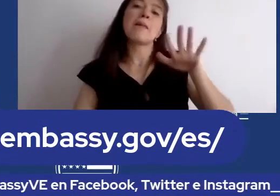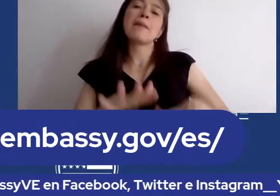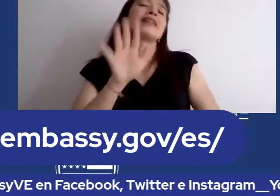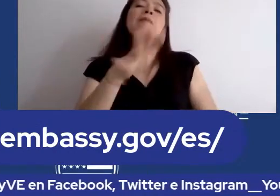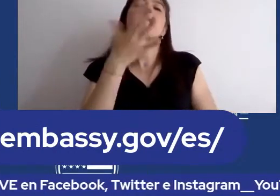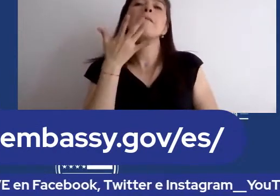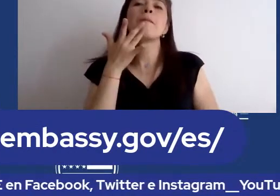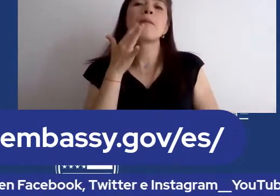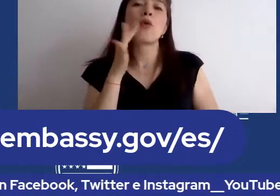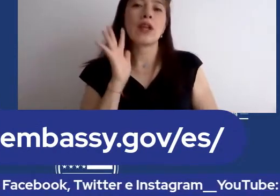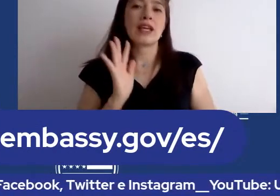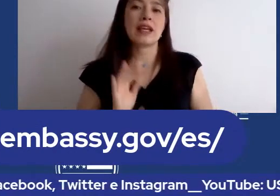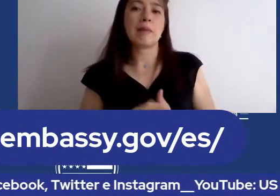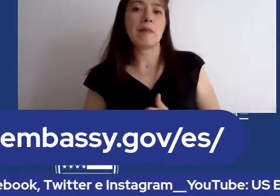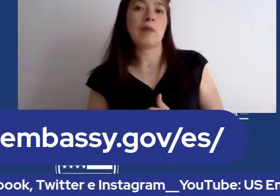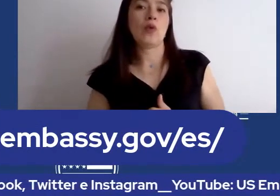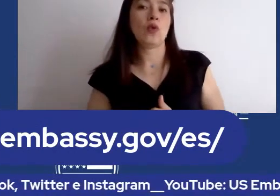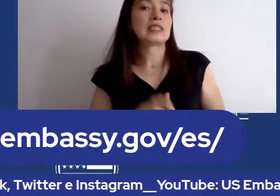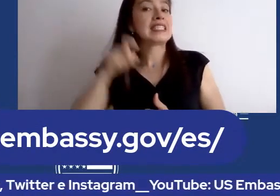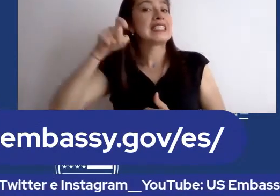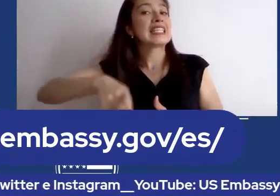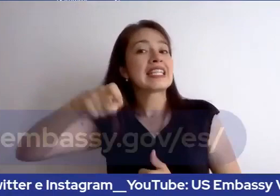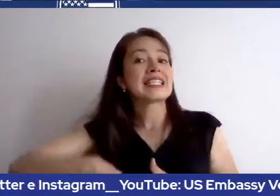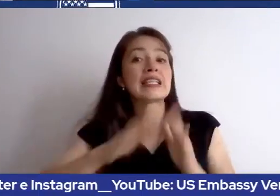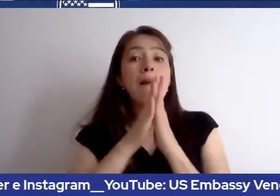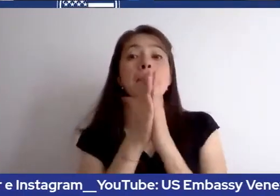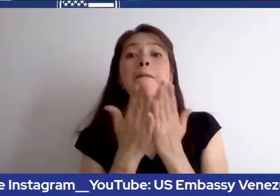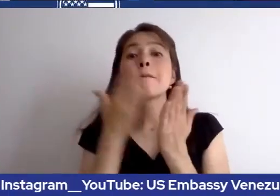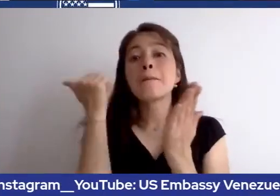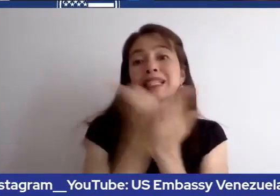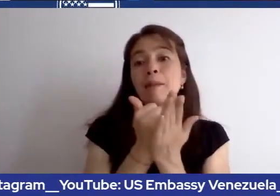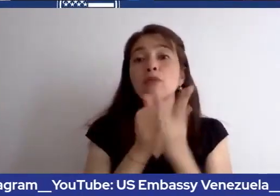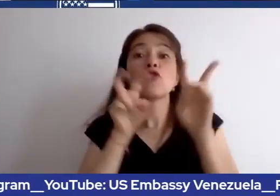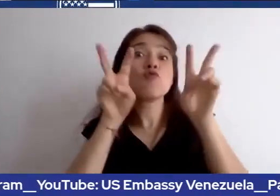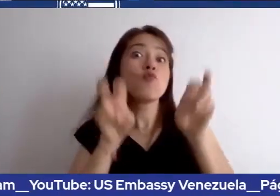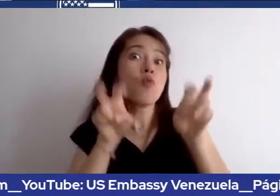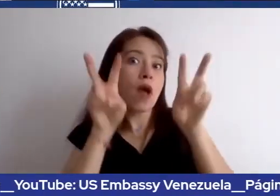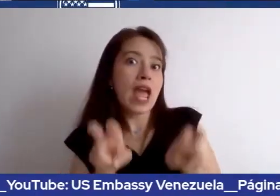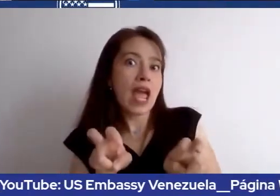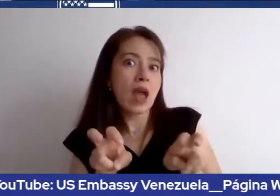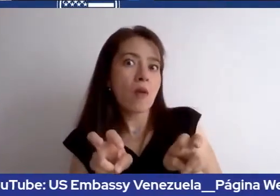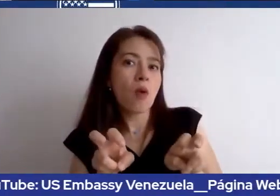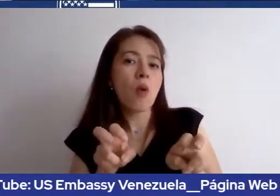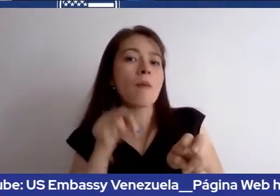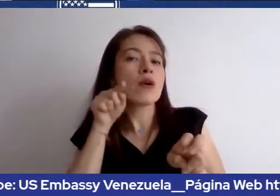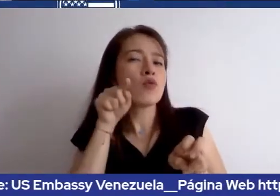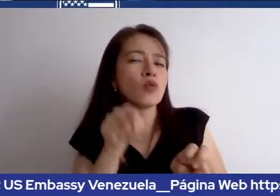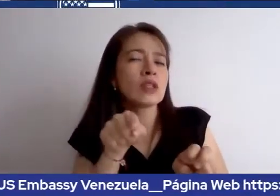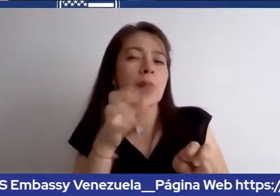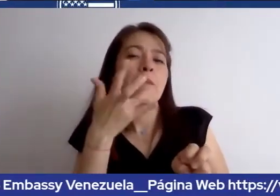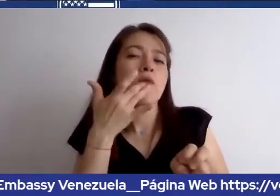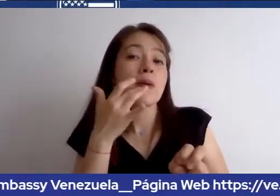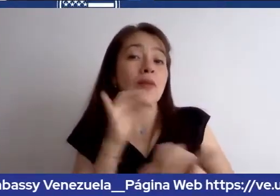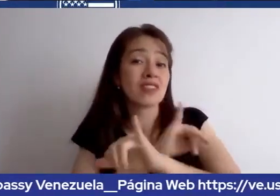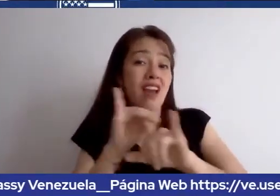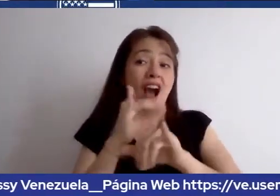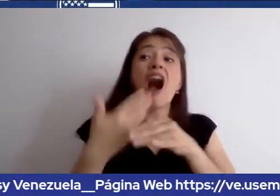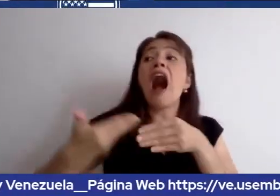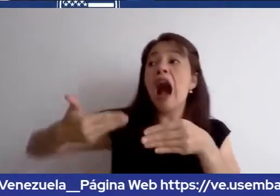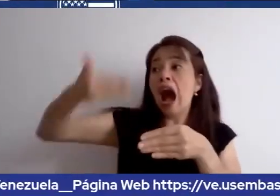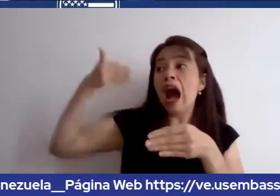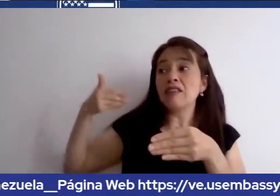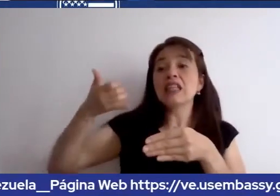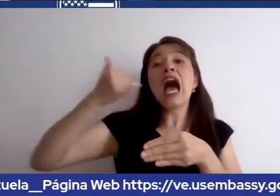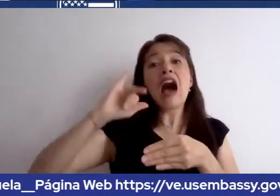necesita un pasaporte nuevo pero ya tiene un pasaporte americano puede